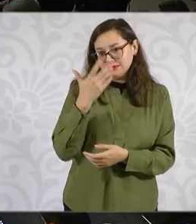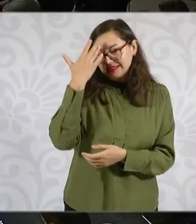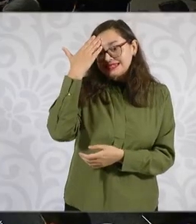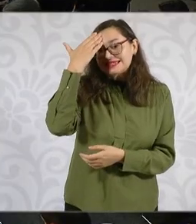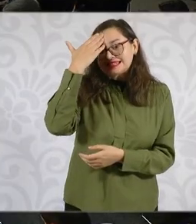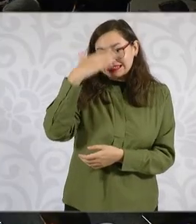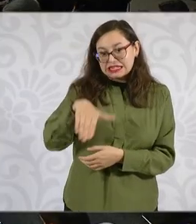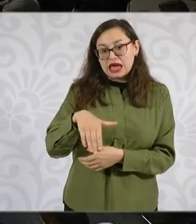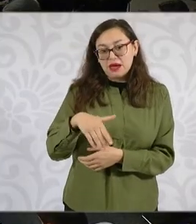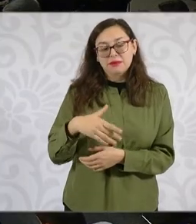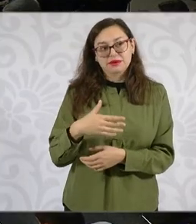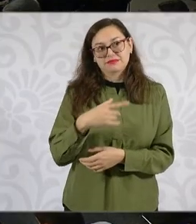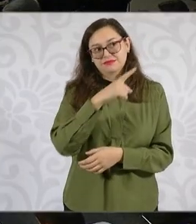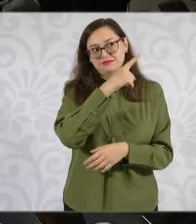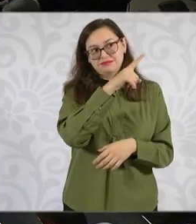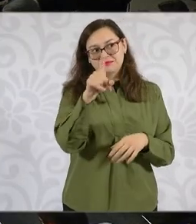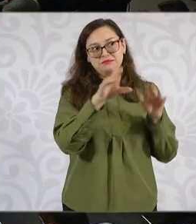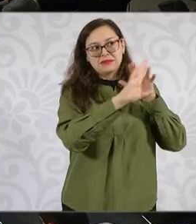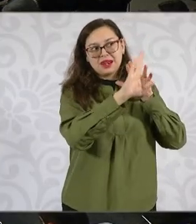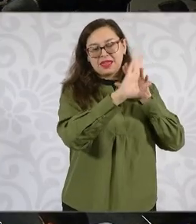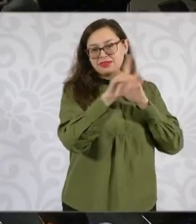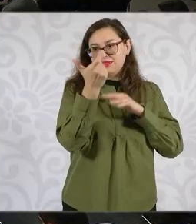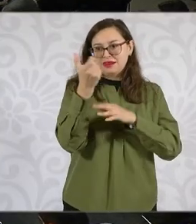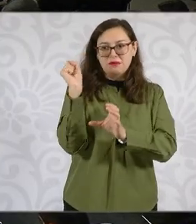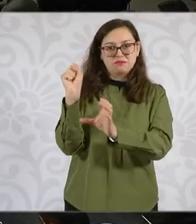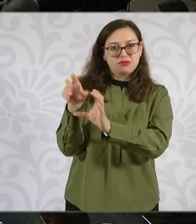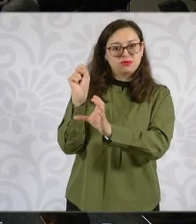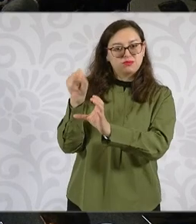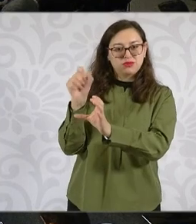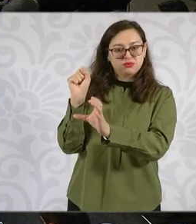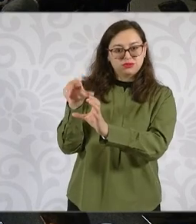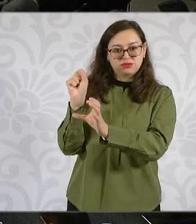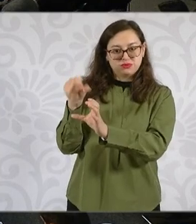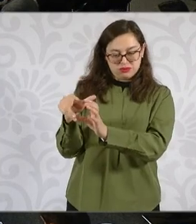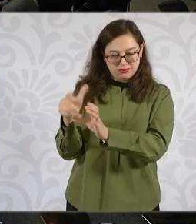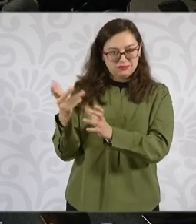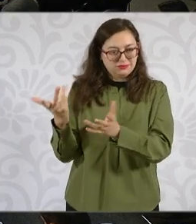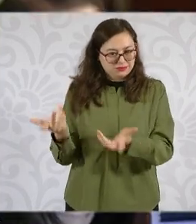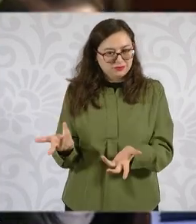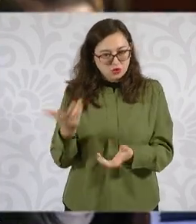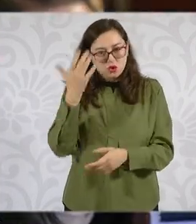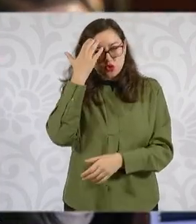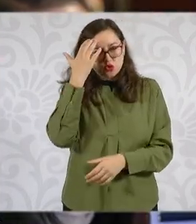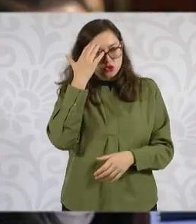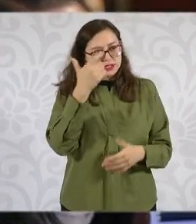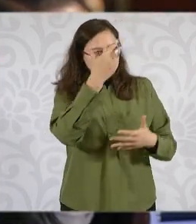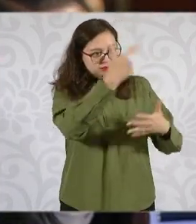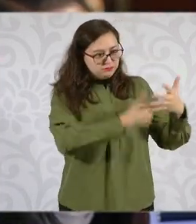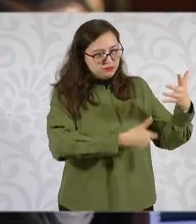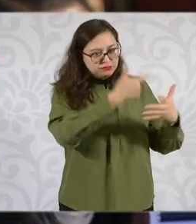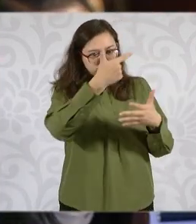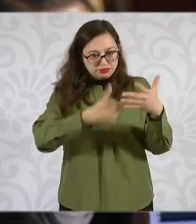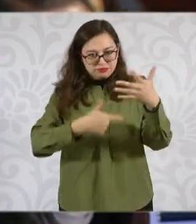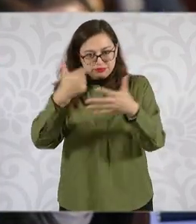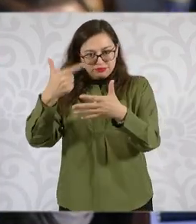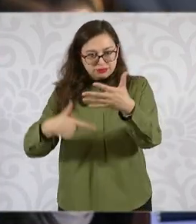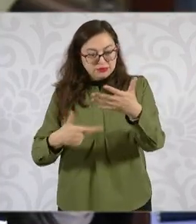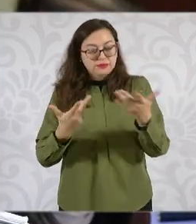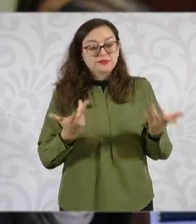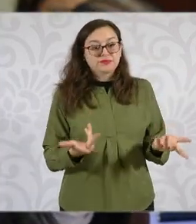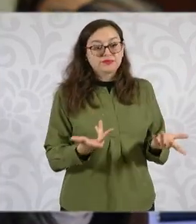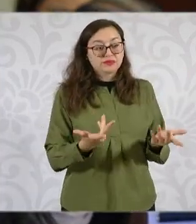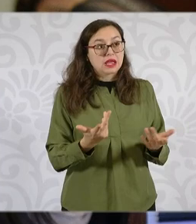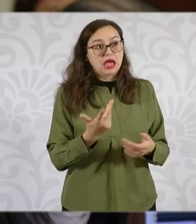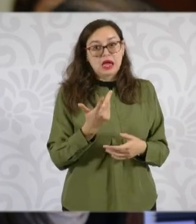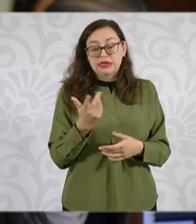para las remesas, para todo este tipo. Incluso preguntan mucho cómo es que podemos ahorrar Financiera para el Bienestar,